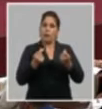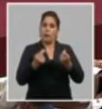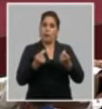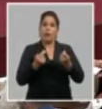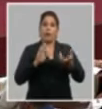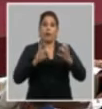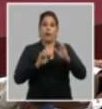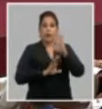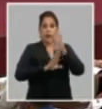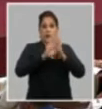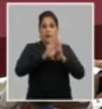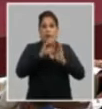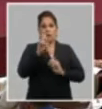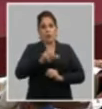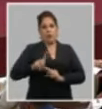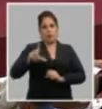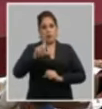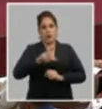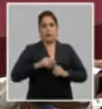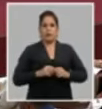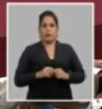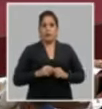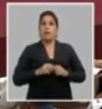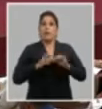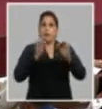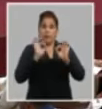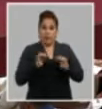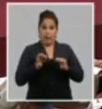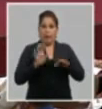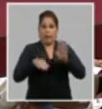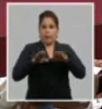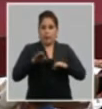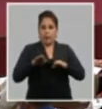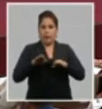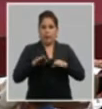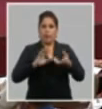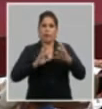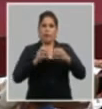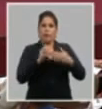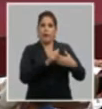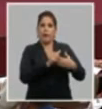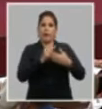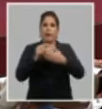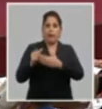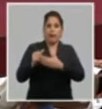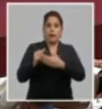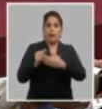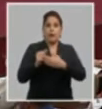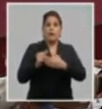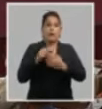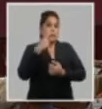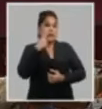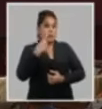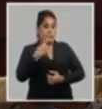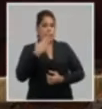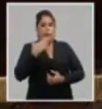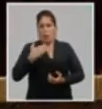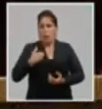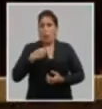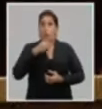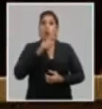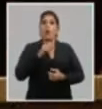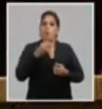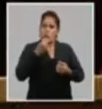cubano de desarrollo socialista. En correspondencia con su carácter de guía activa y perfectible es